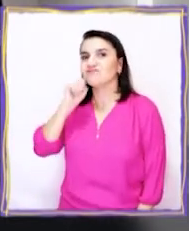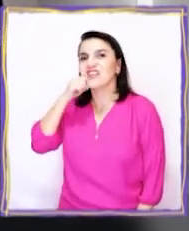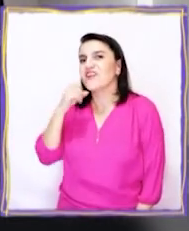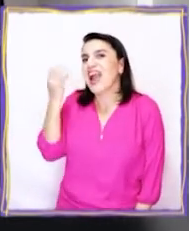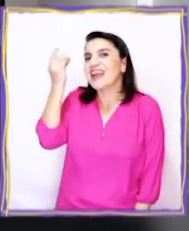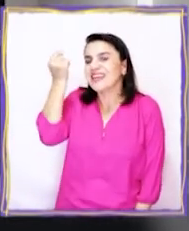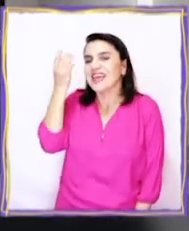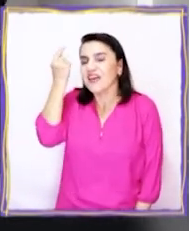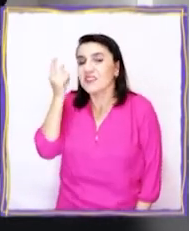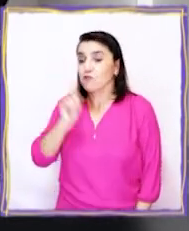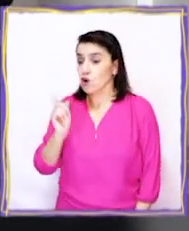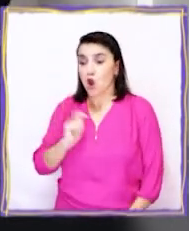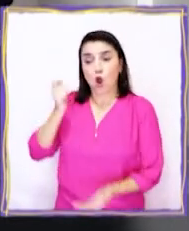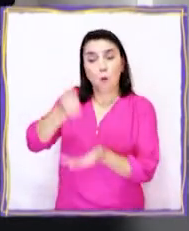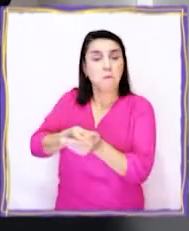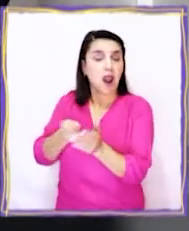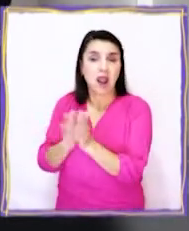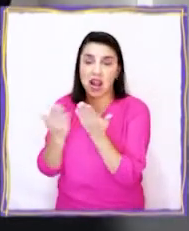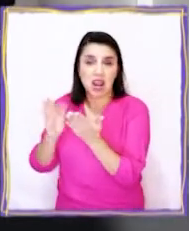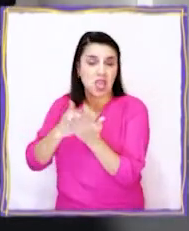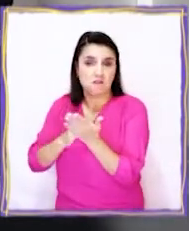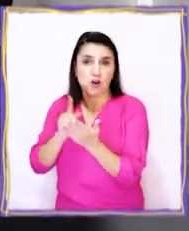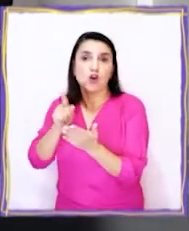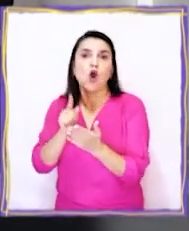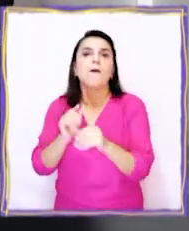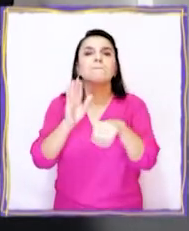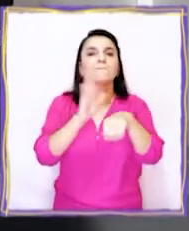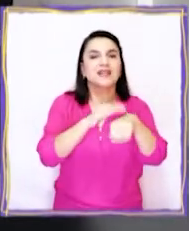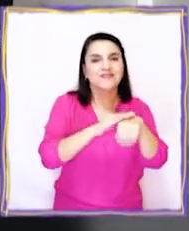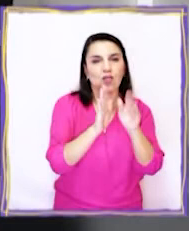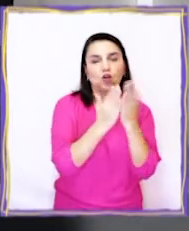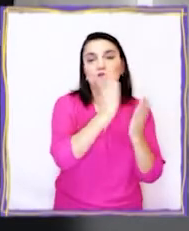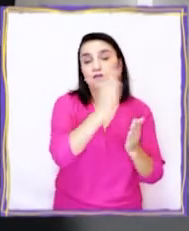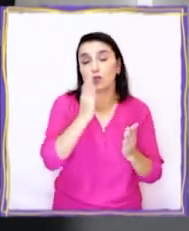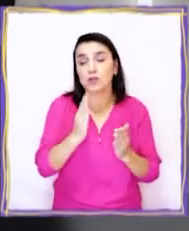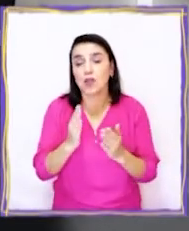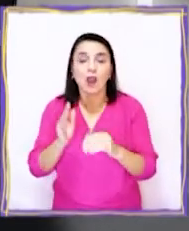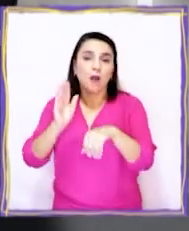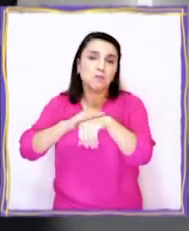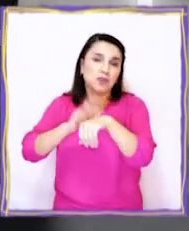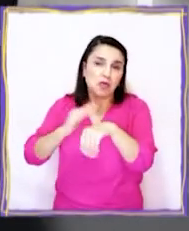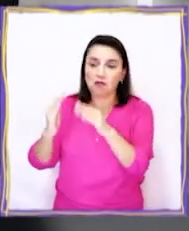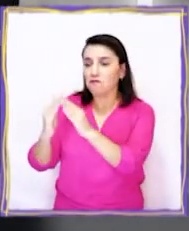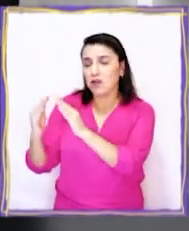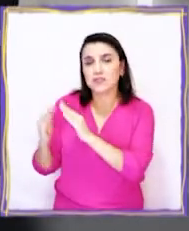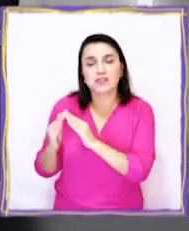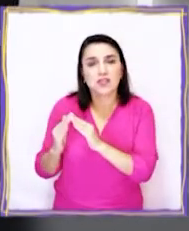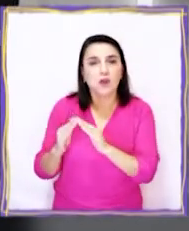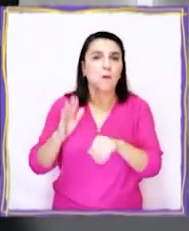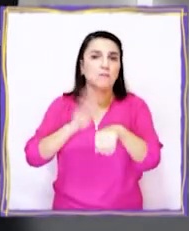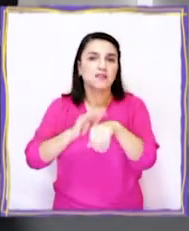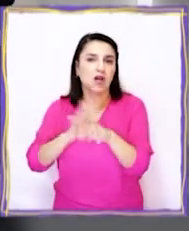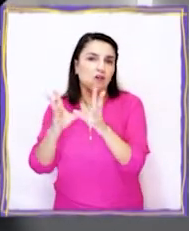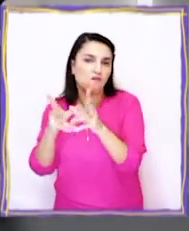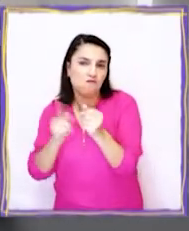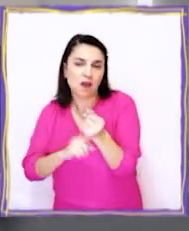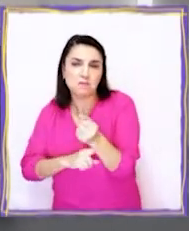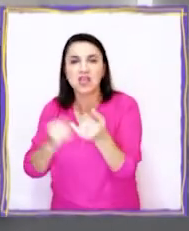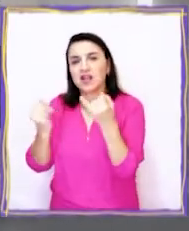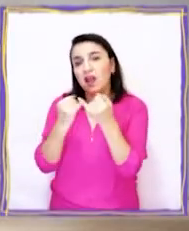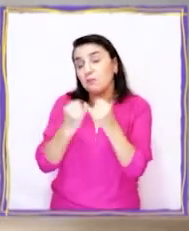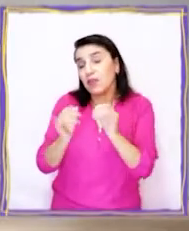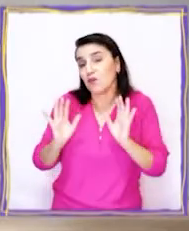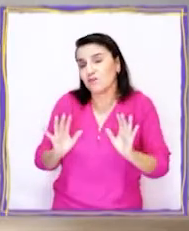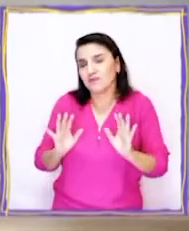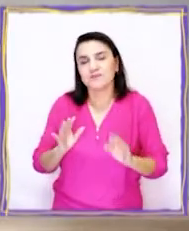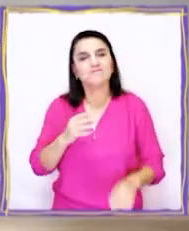creativo. No tienes por qué comprarte el libro. Puedes pedirlo prestado en una biblioteca, o a un vecino, a un familiar o amigos.